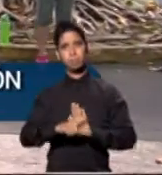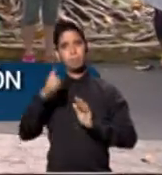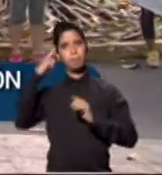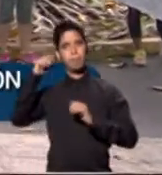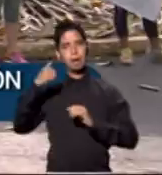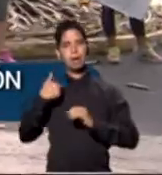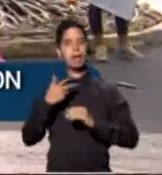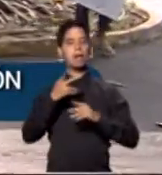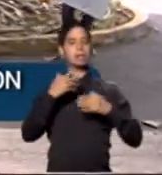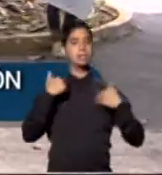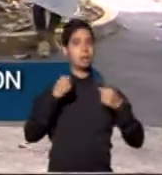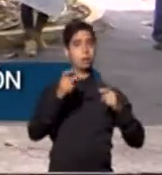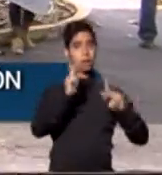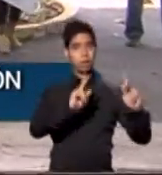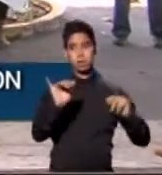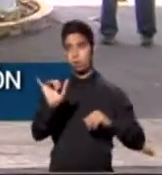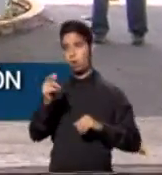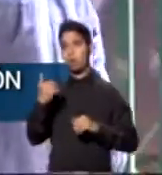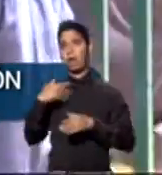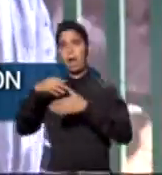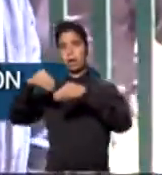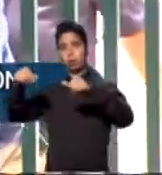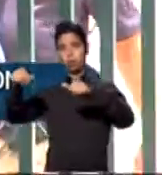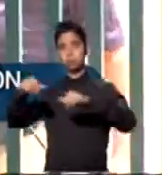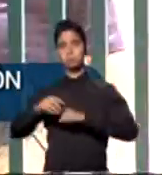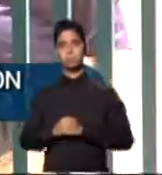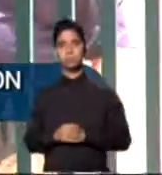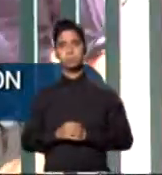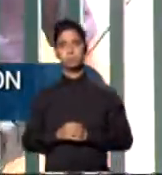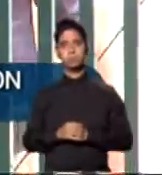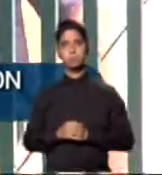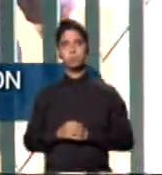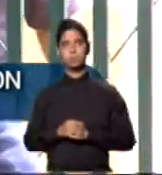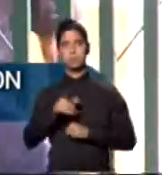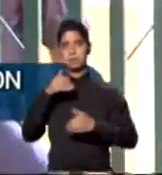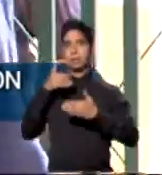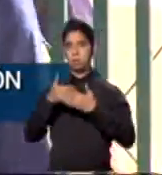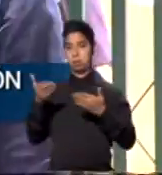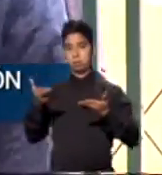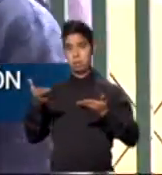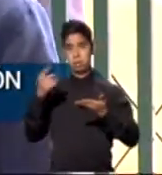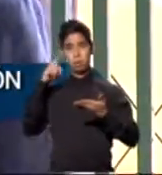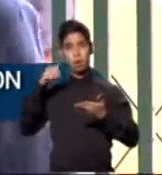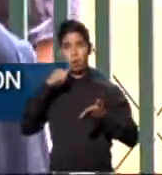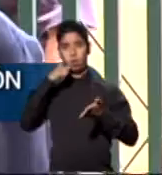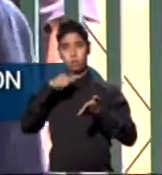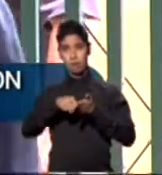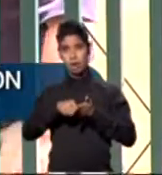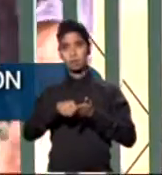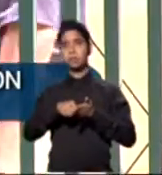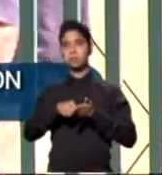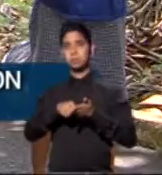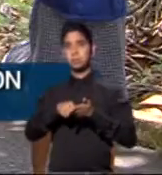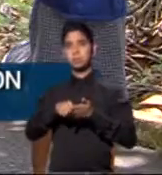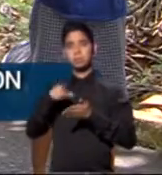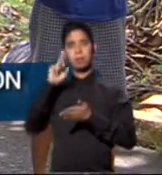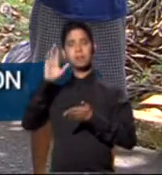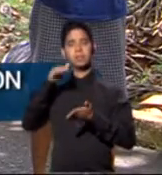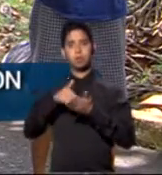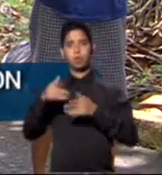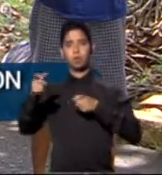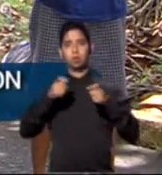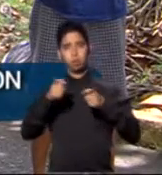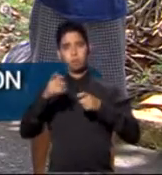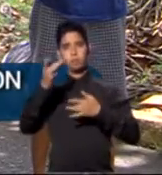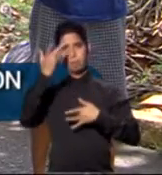realizar una protesta de manera pacífica y hacer entrega de una carta dirigida al director o representante del Centro de Control de Enfermedades. Aseguran que